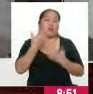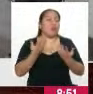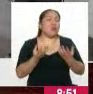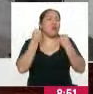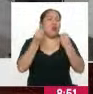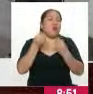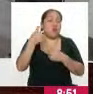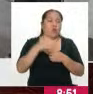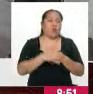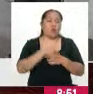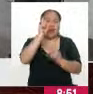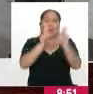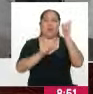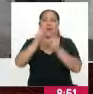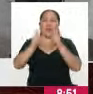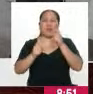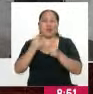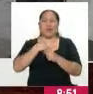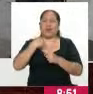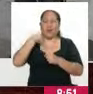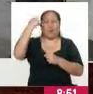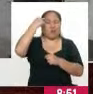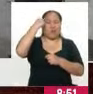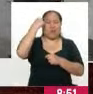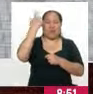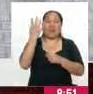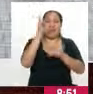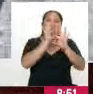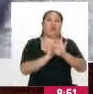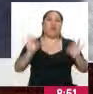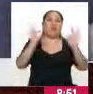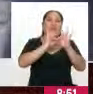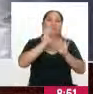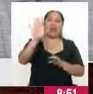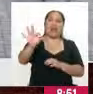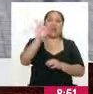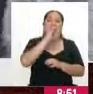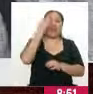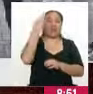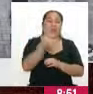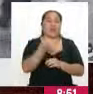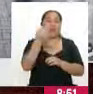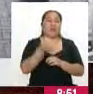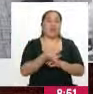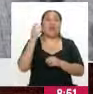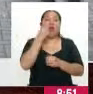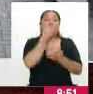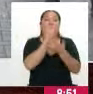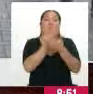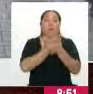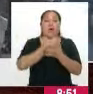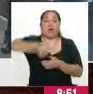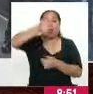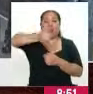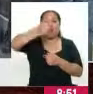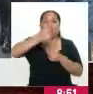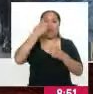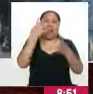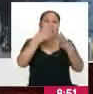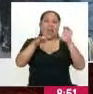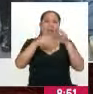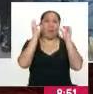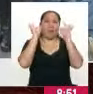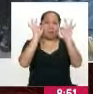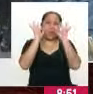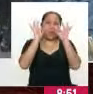punto la ciudadanía tampoco toma conciencia de la importancia de elegir realmente a buenas autoridades para que hagan bien las cosas